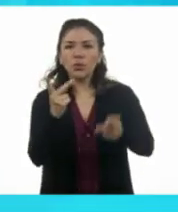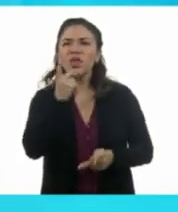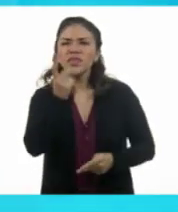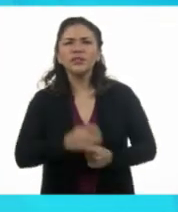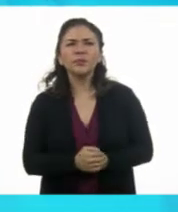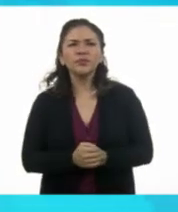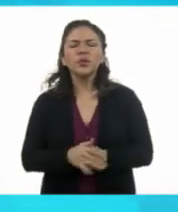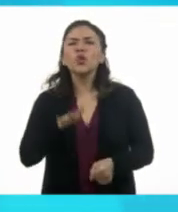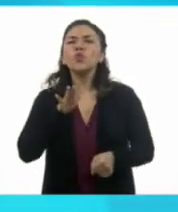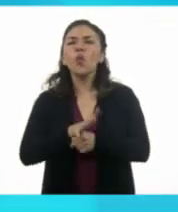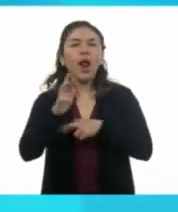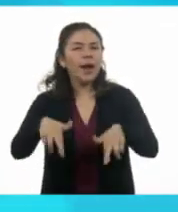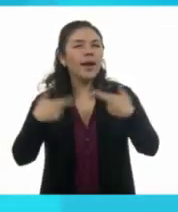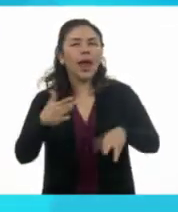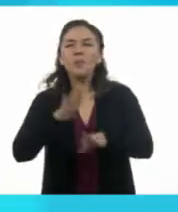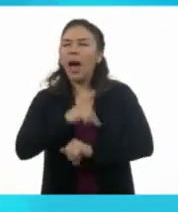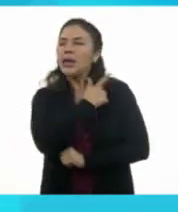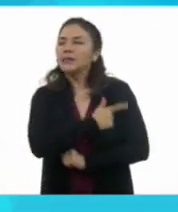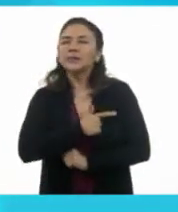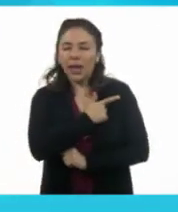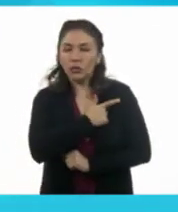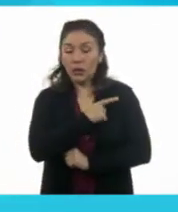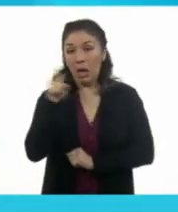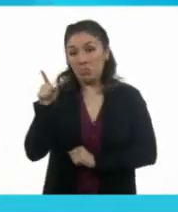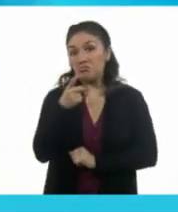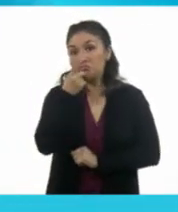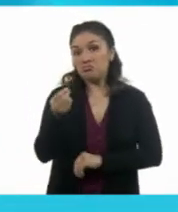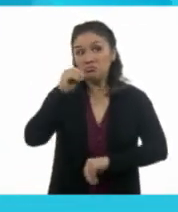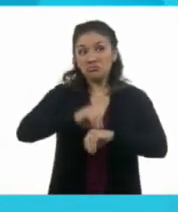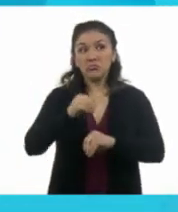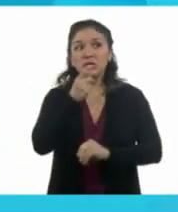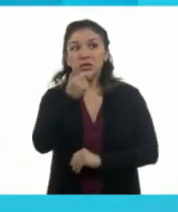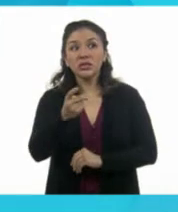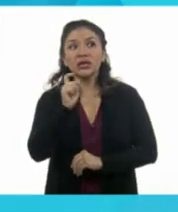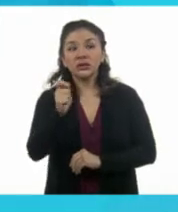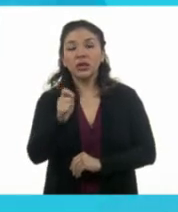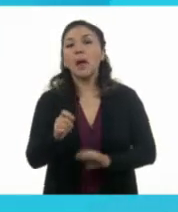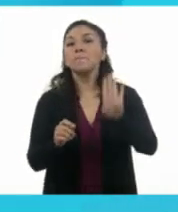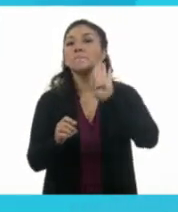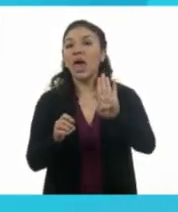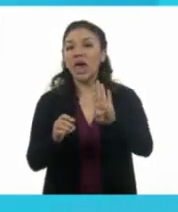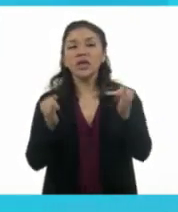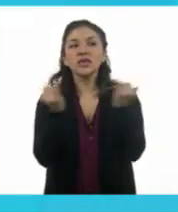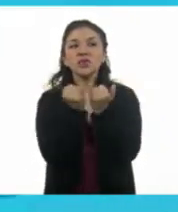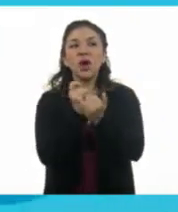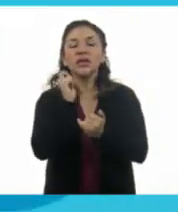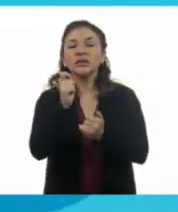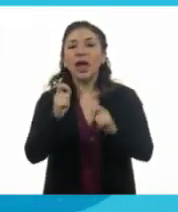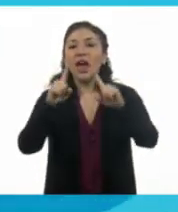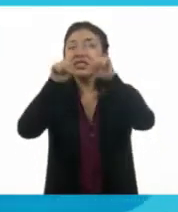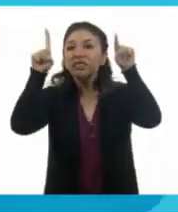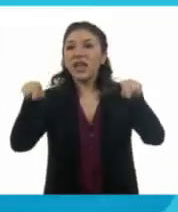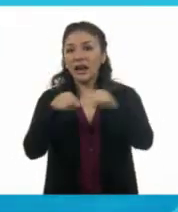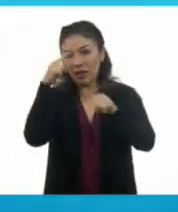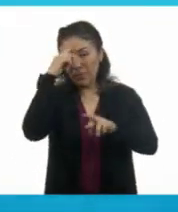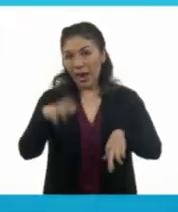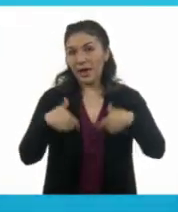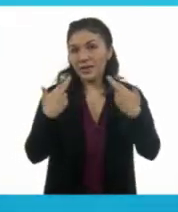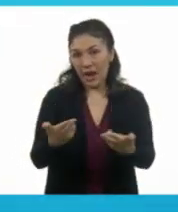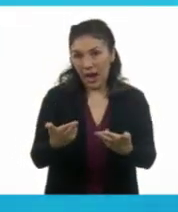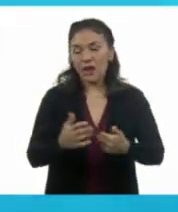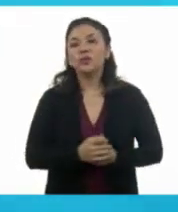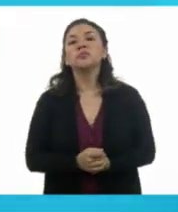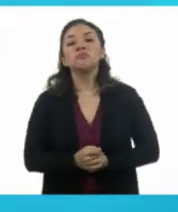¿Cuál es tu regalo favorito? Y aquí igual respondió con el inciso B una tarjeta de regalo.